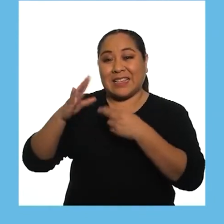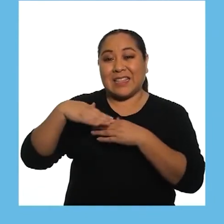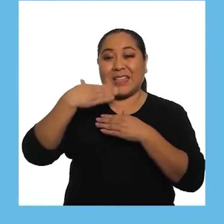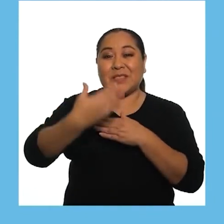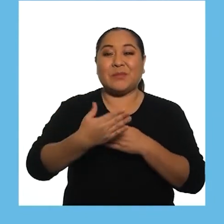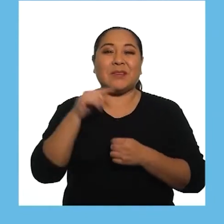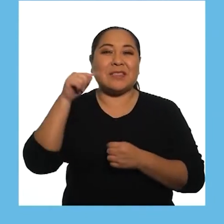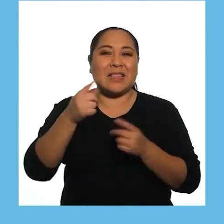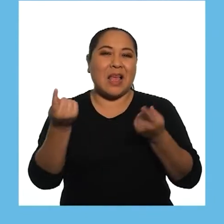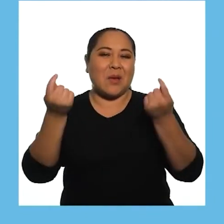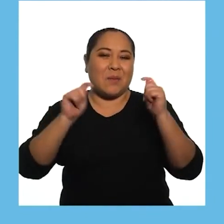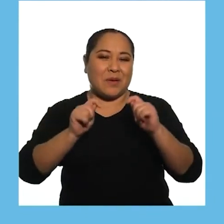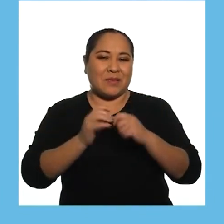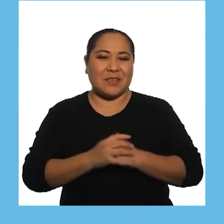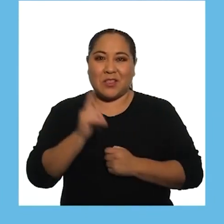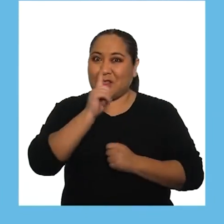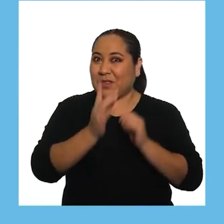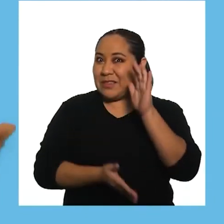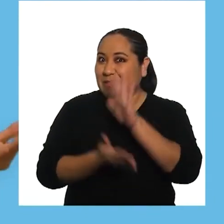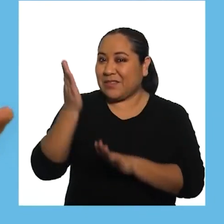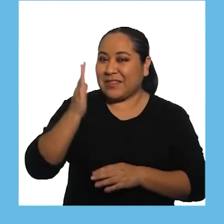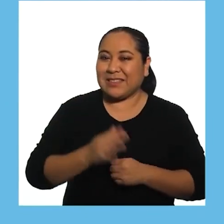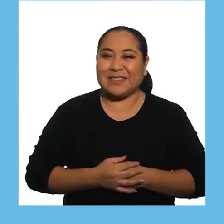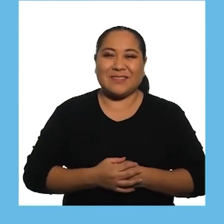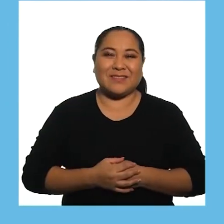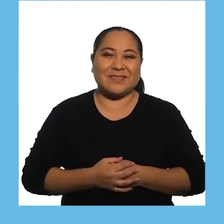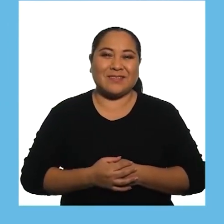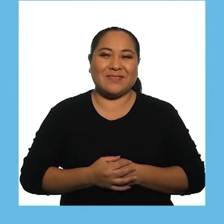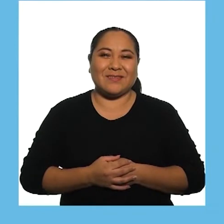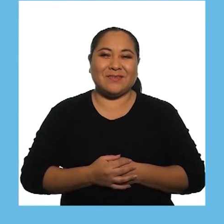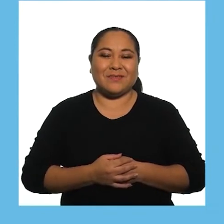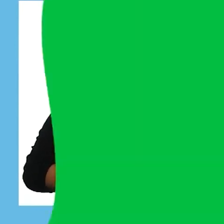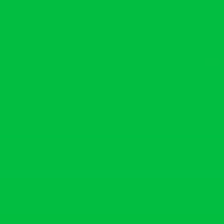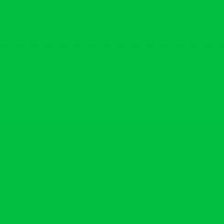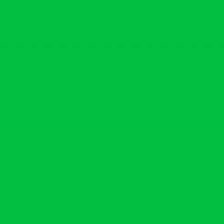Regresamos luego de la pausa No se vayan